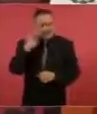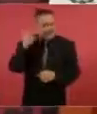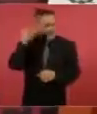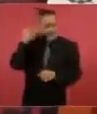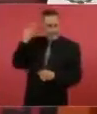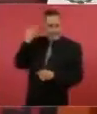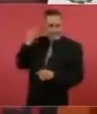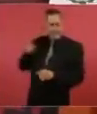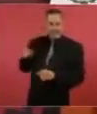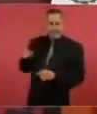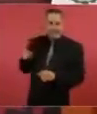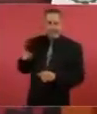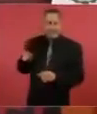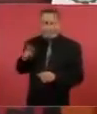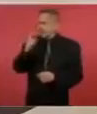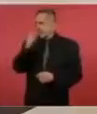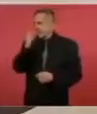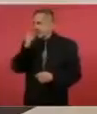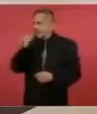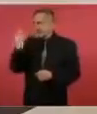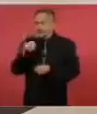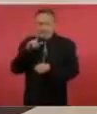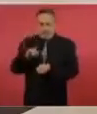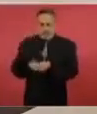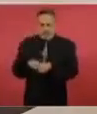la Policía Federal.